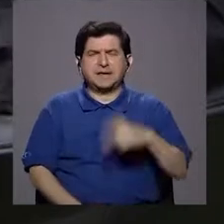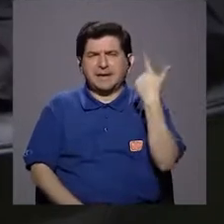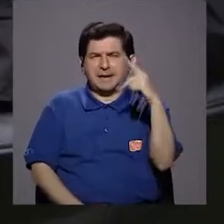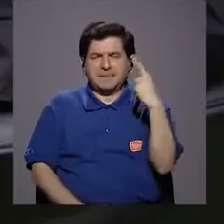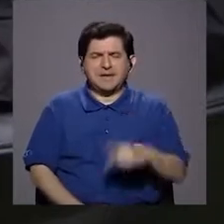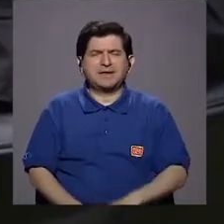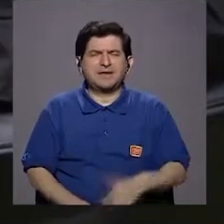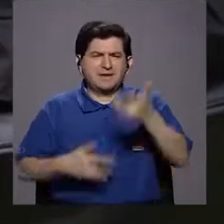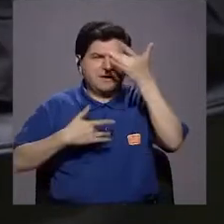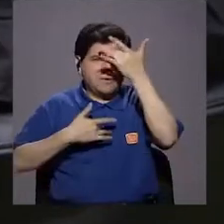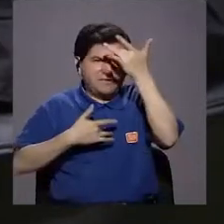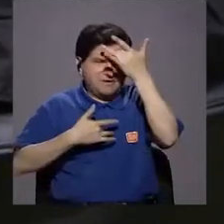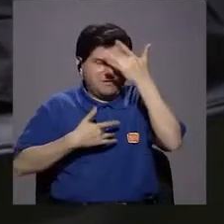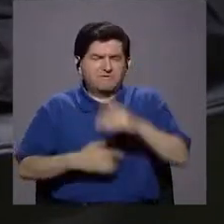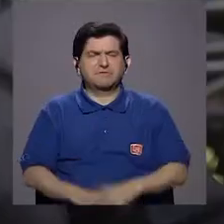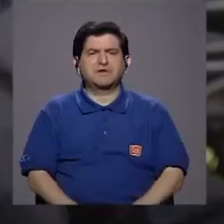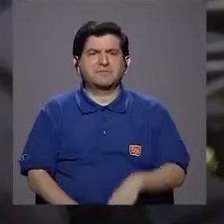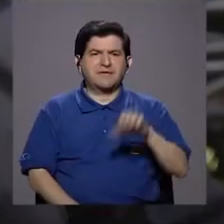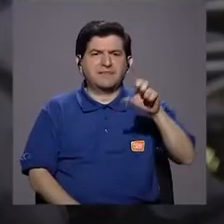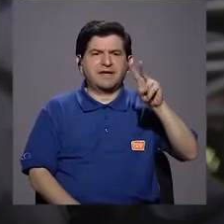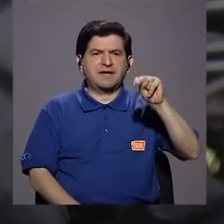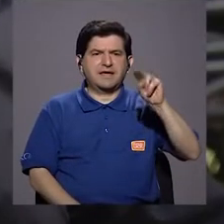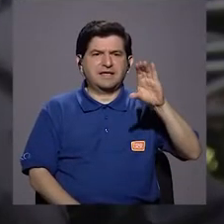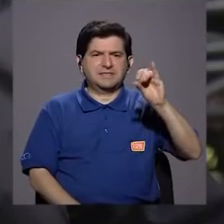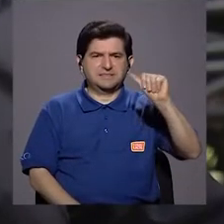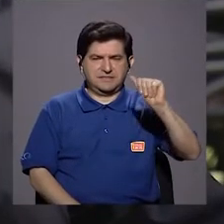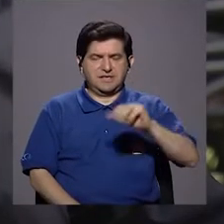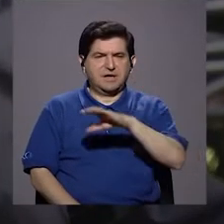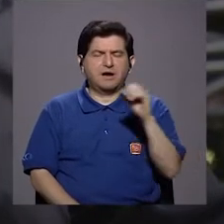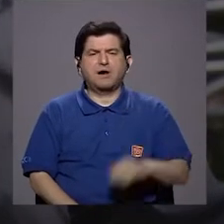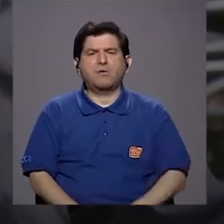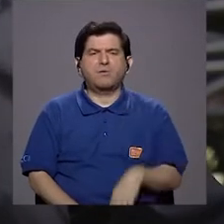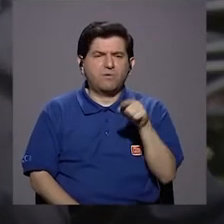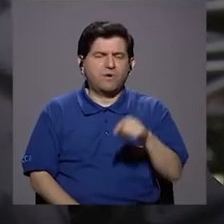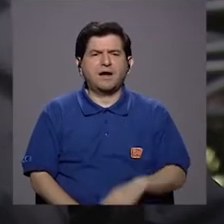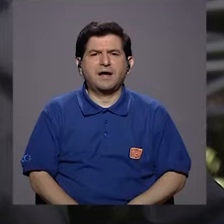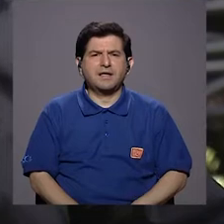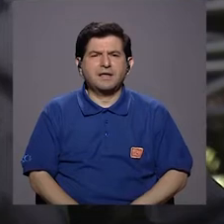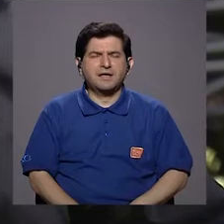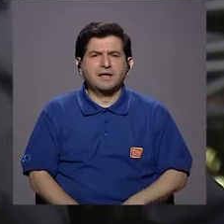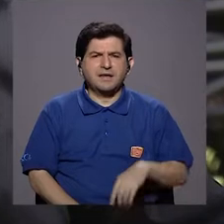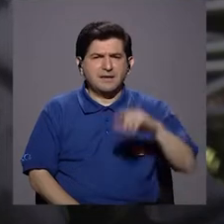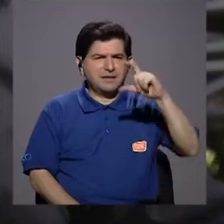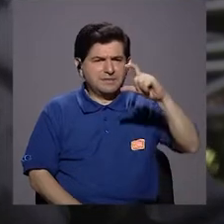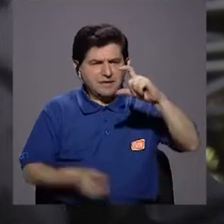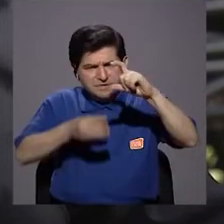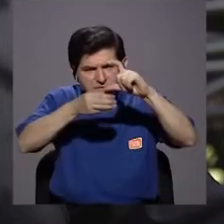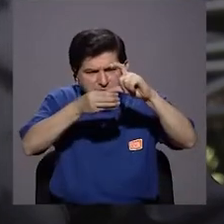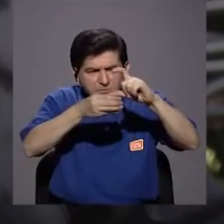riesgo de tener enfermedades en sus encías, en los tejidos que soportan los dientes.